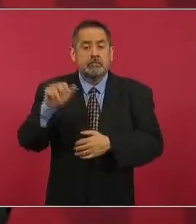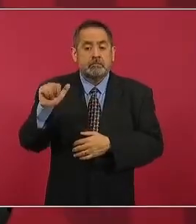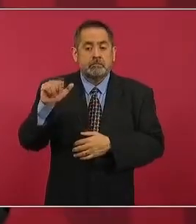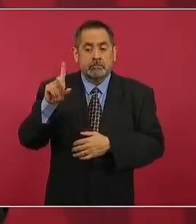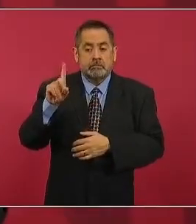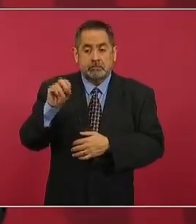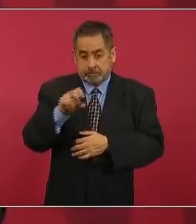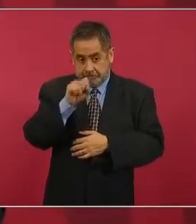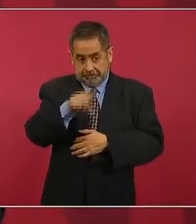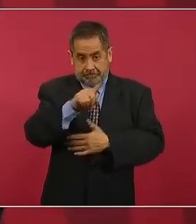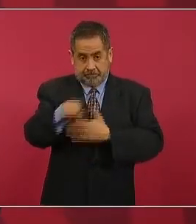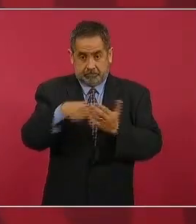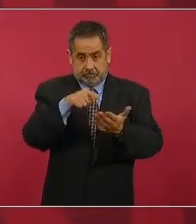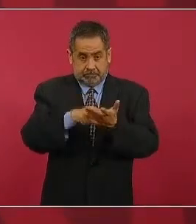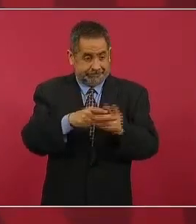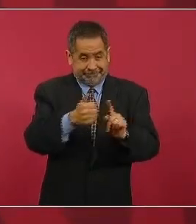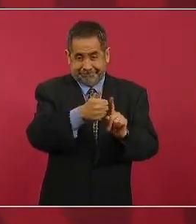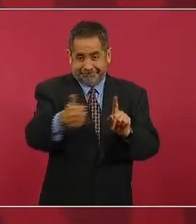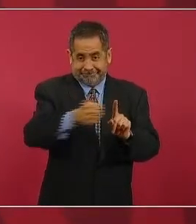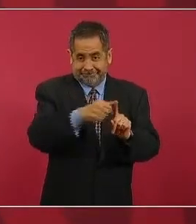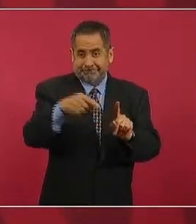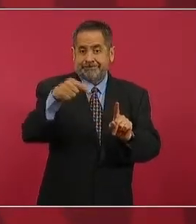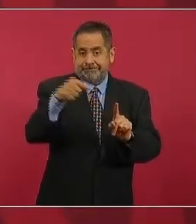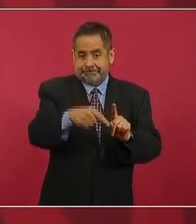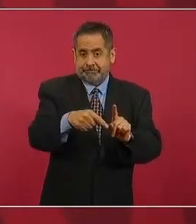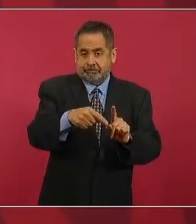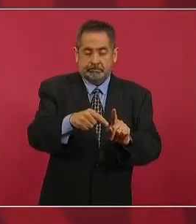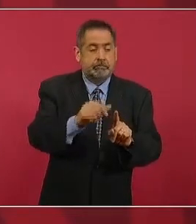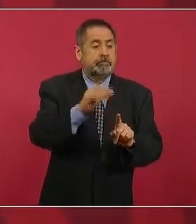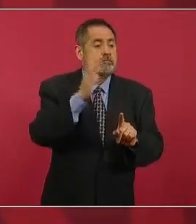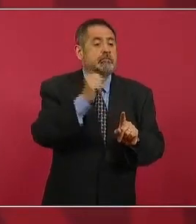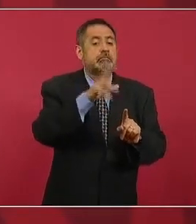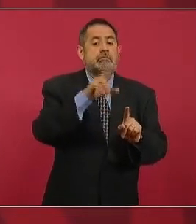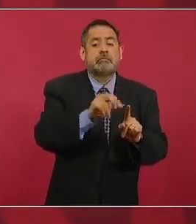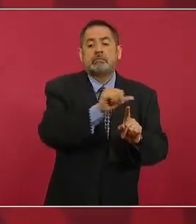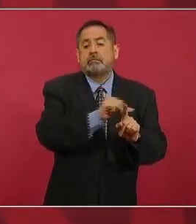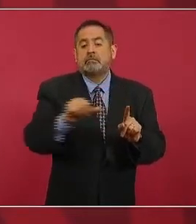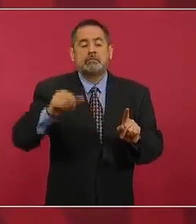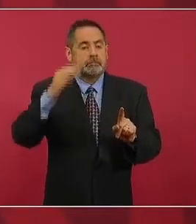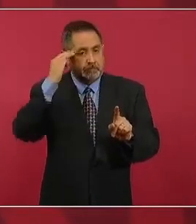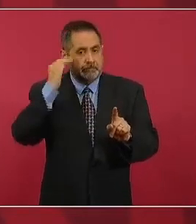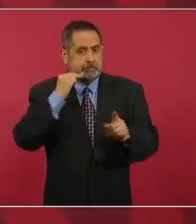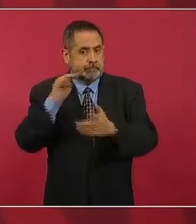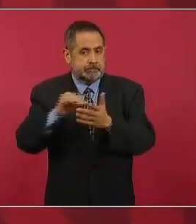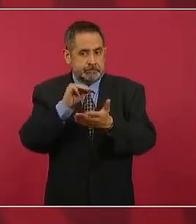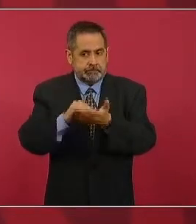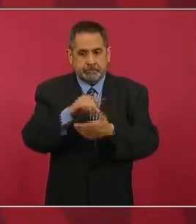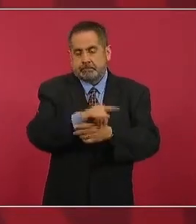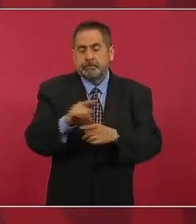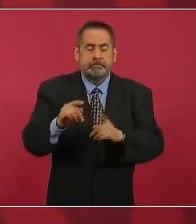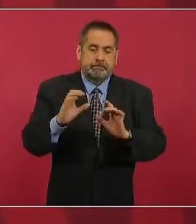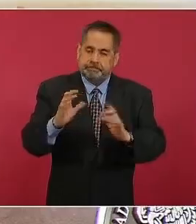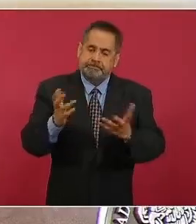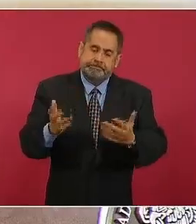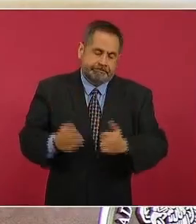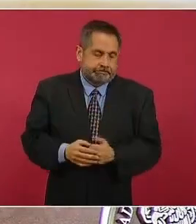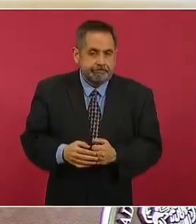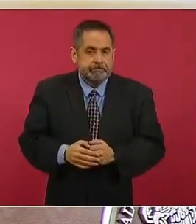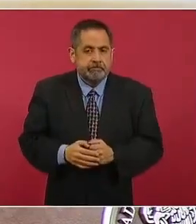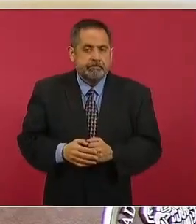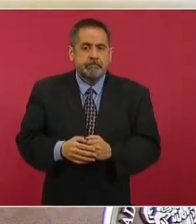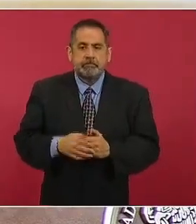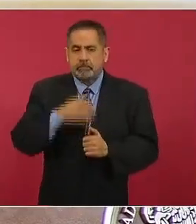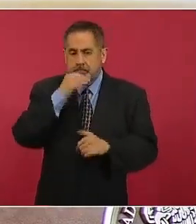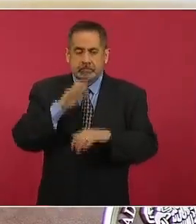ahí en el tramo de Cancún a Mérida entonces que se